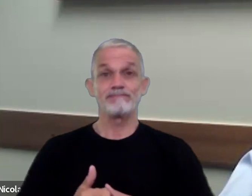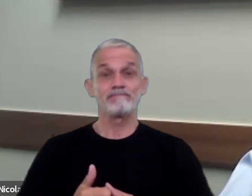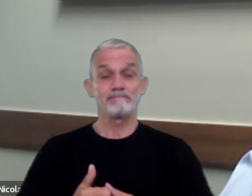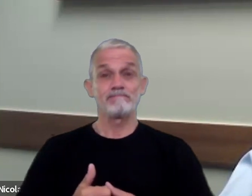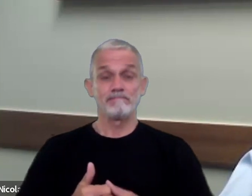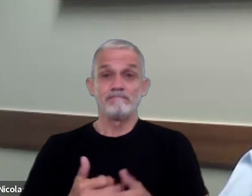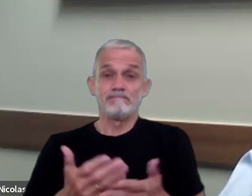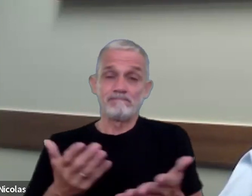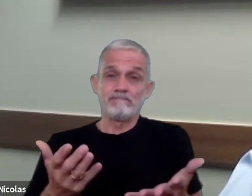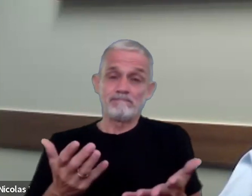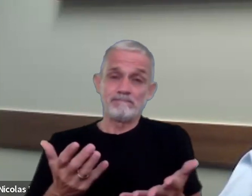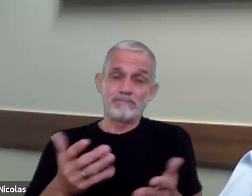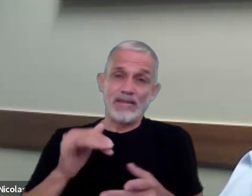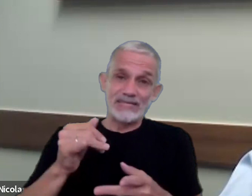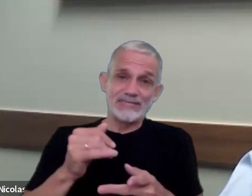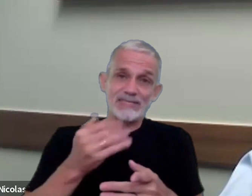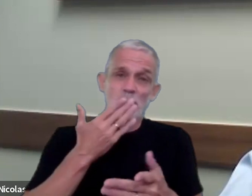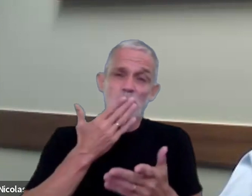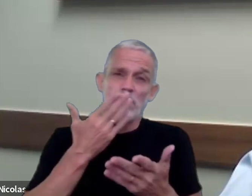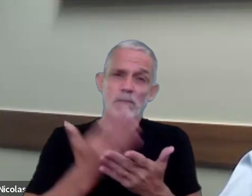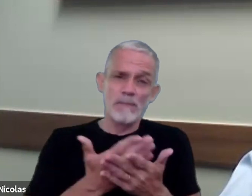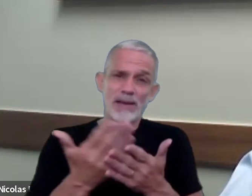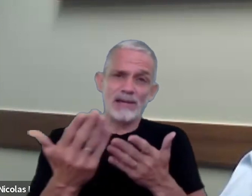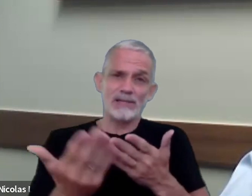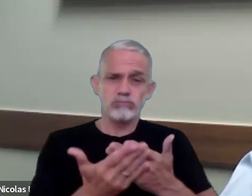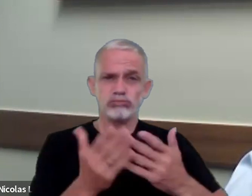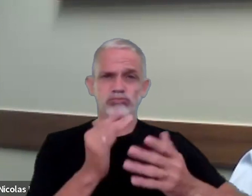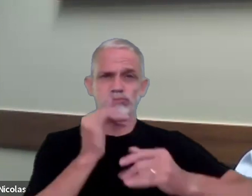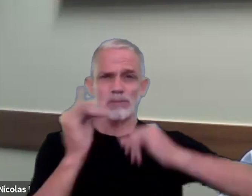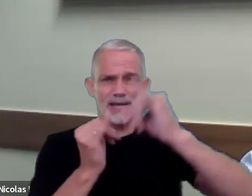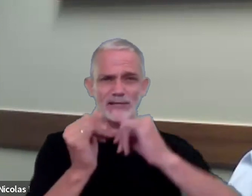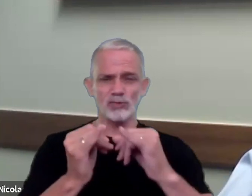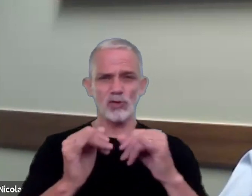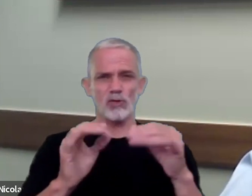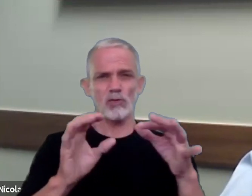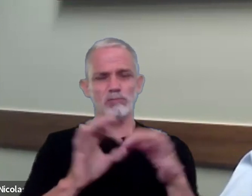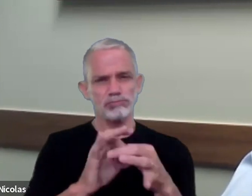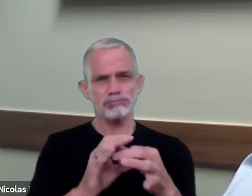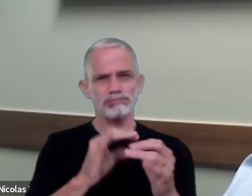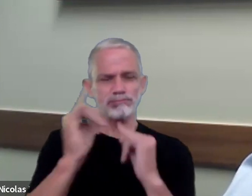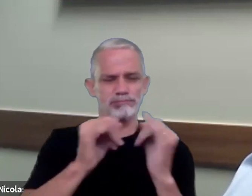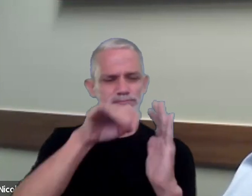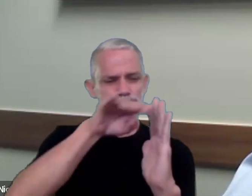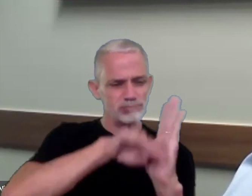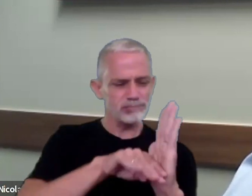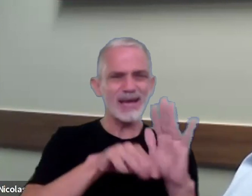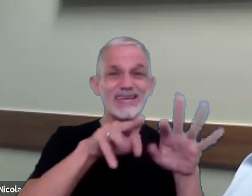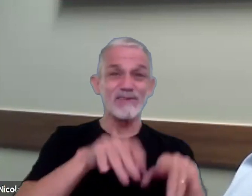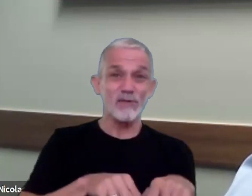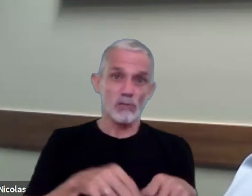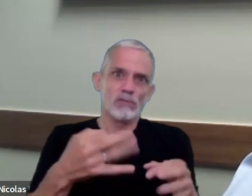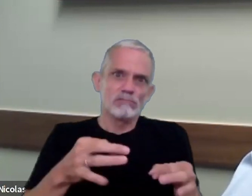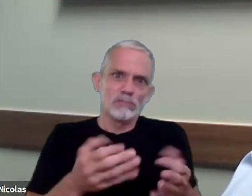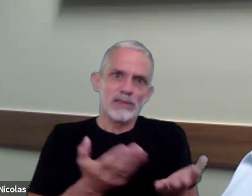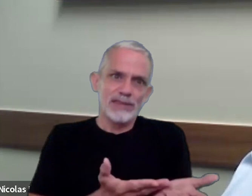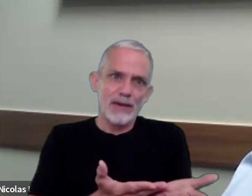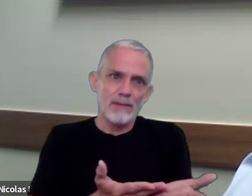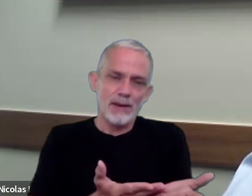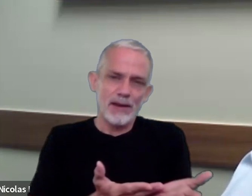naturalmente la documentación y la explicación las explicaciones dentro de un informe tienen que estar